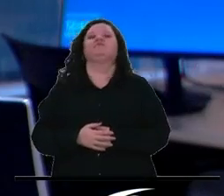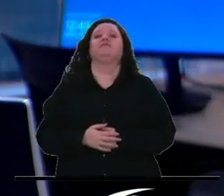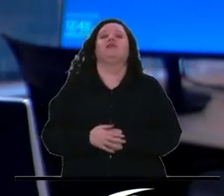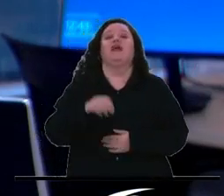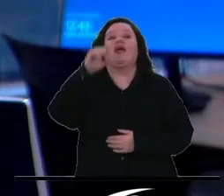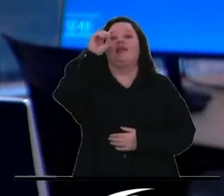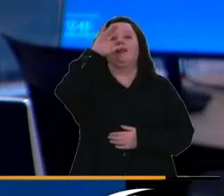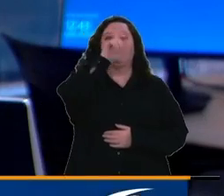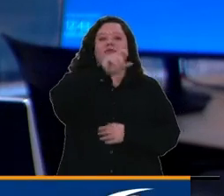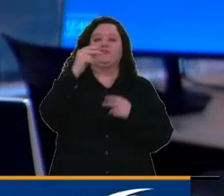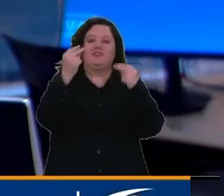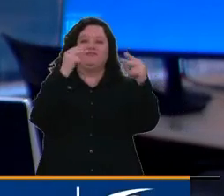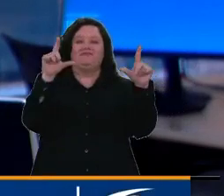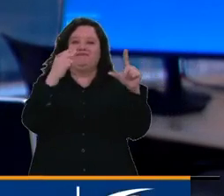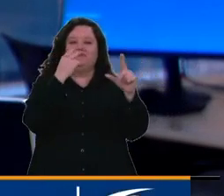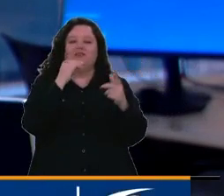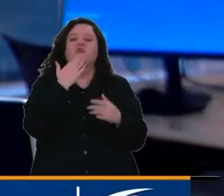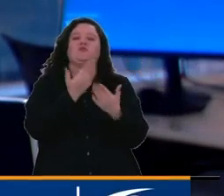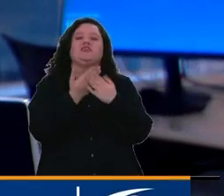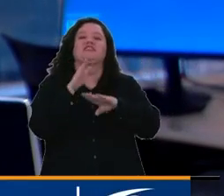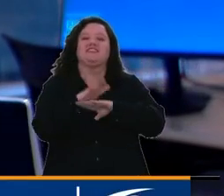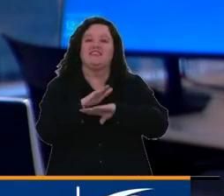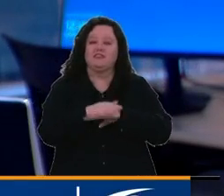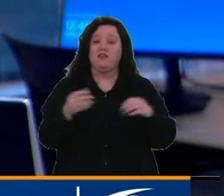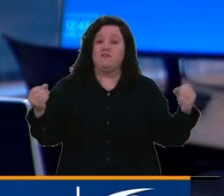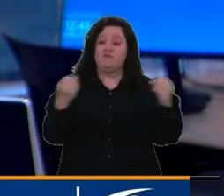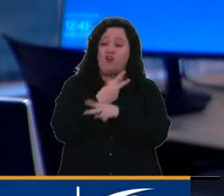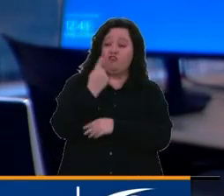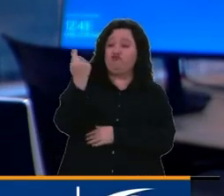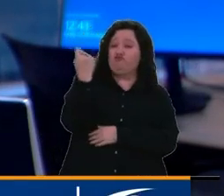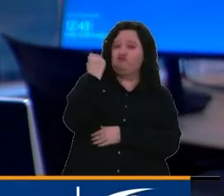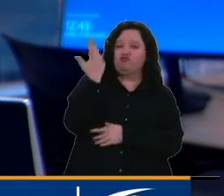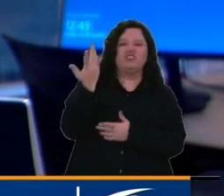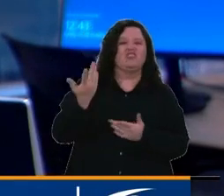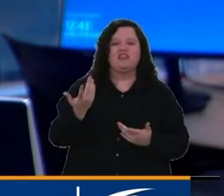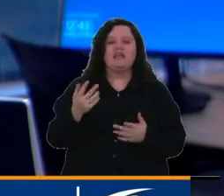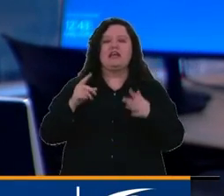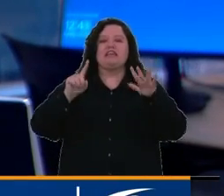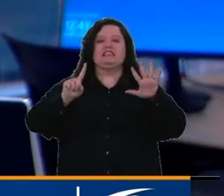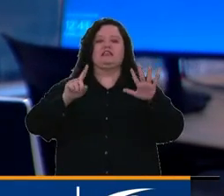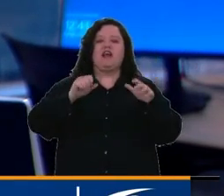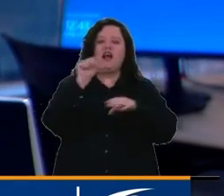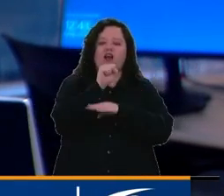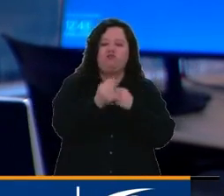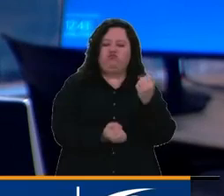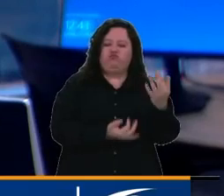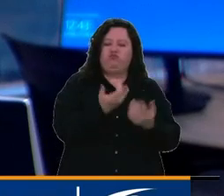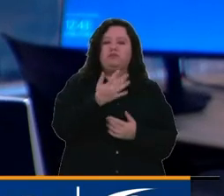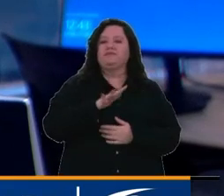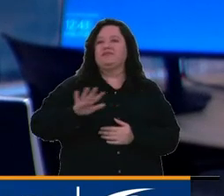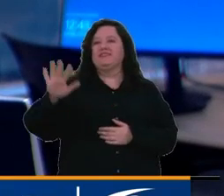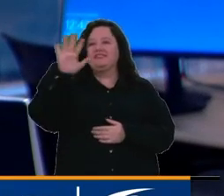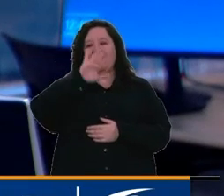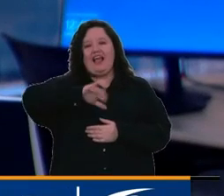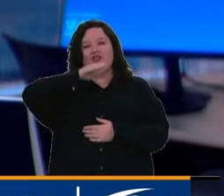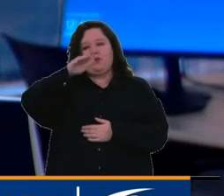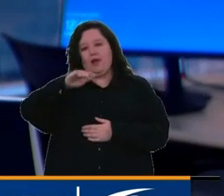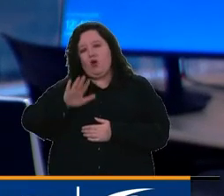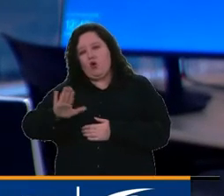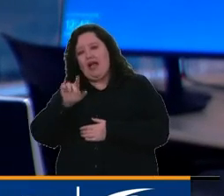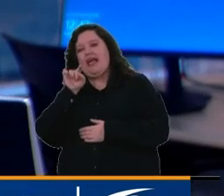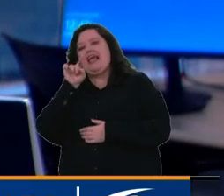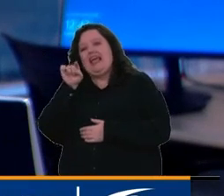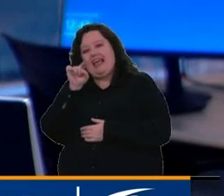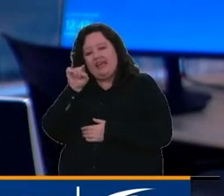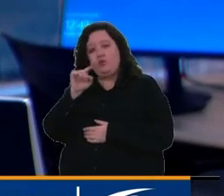Daniela, televidentes, buenas tardes. Los hechos de violencia más recientes son la quema de seis vehículos ayer en el Bajo Cauca antioqueño, cuatro vehículos